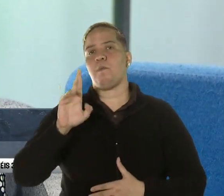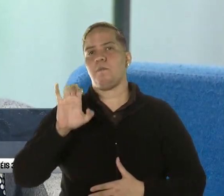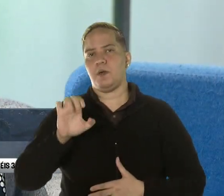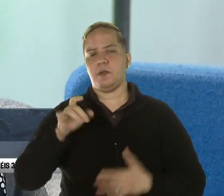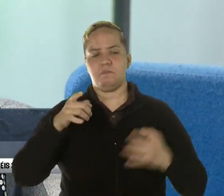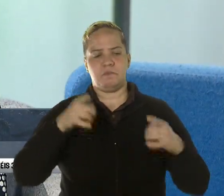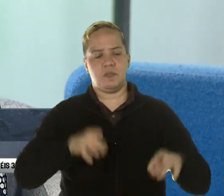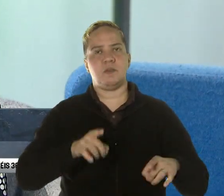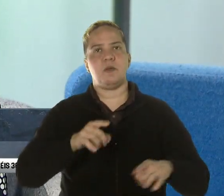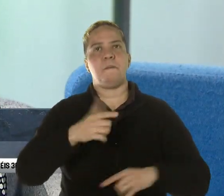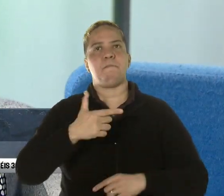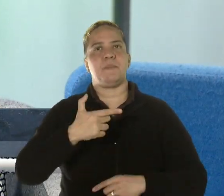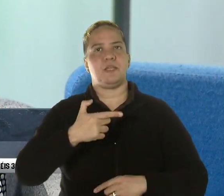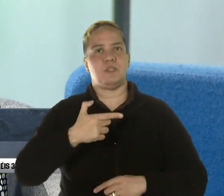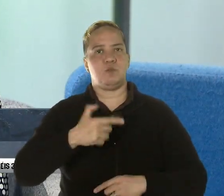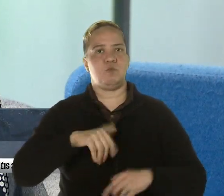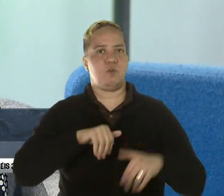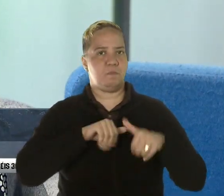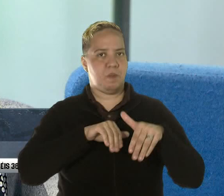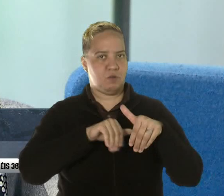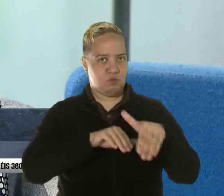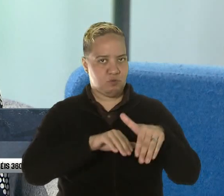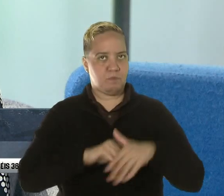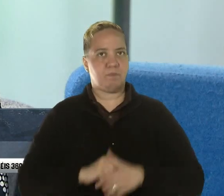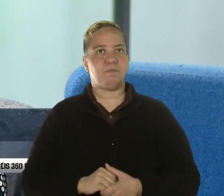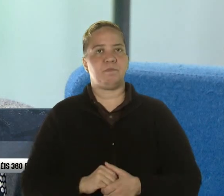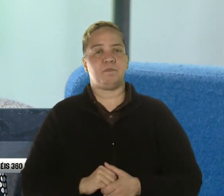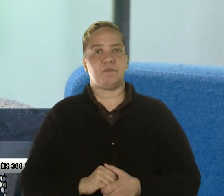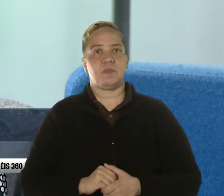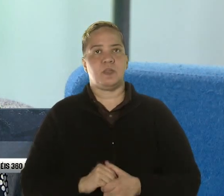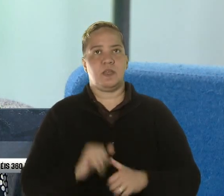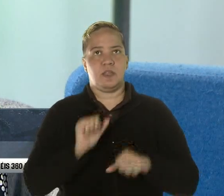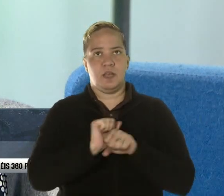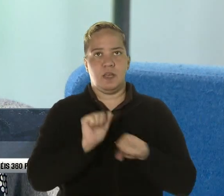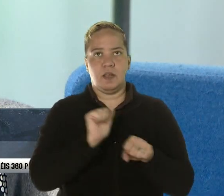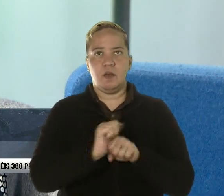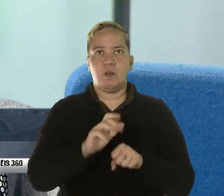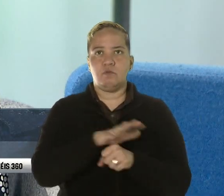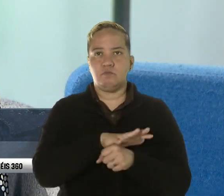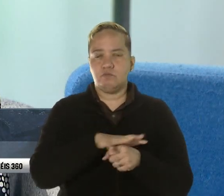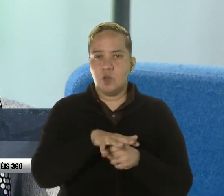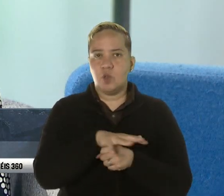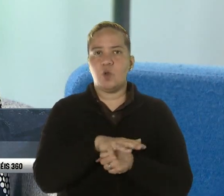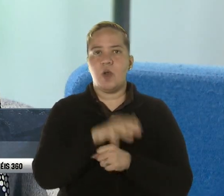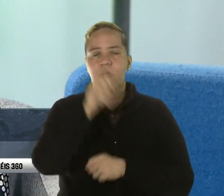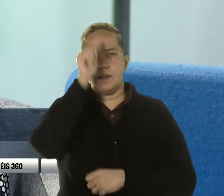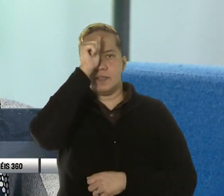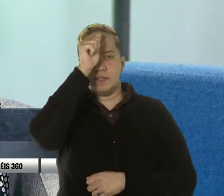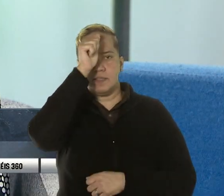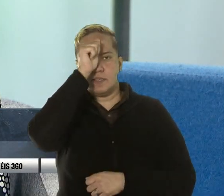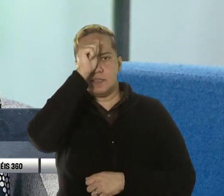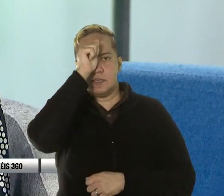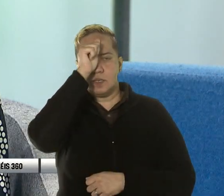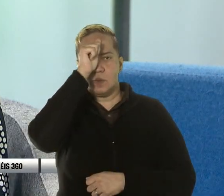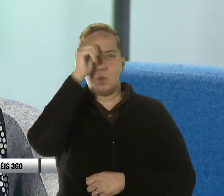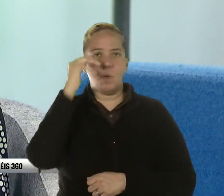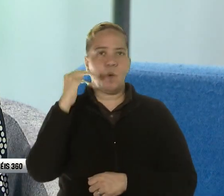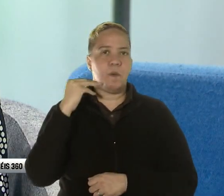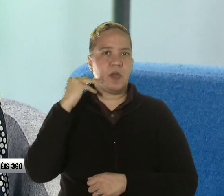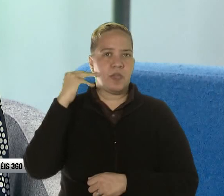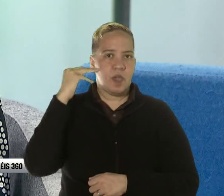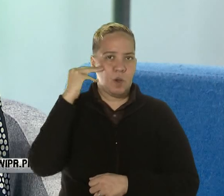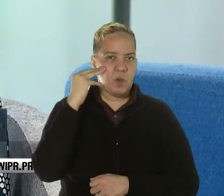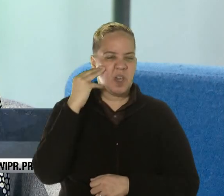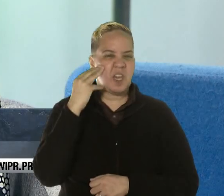cabo el 21 de marzo. Se trabajó la región de Arecibo, la región de Mayagüez y